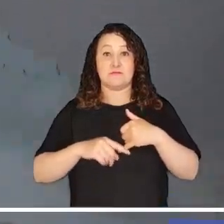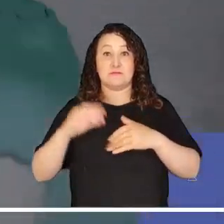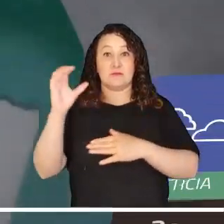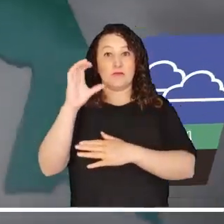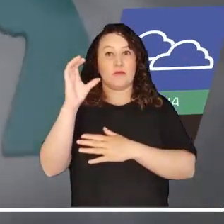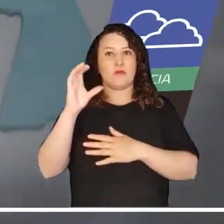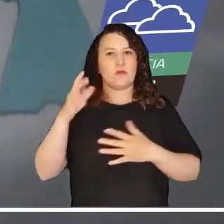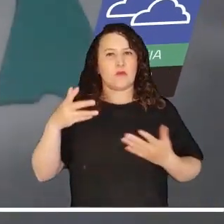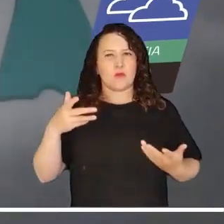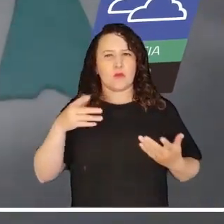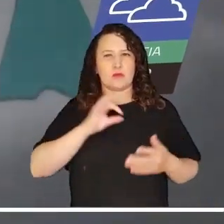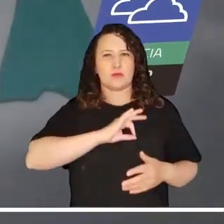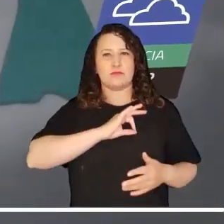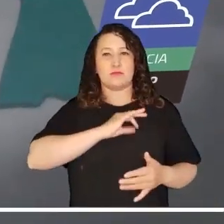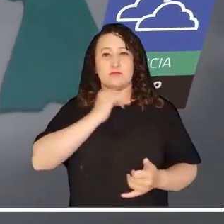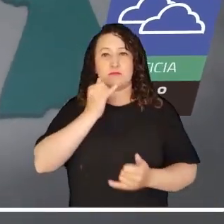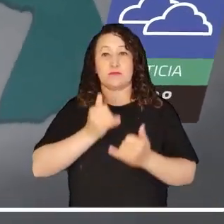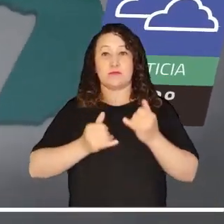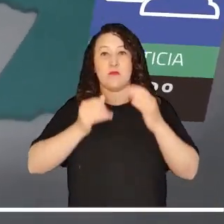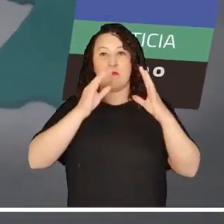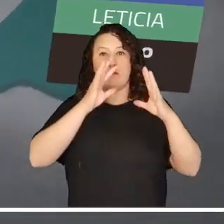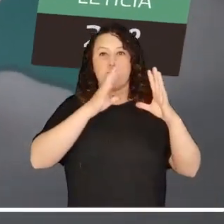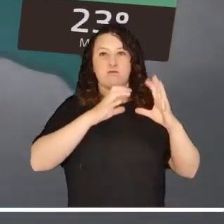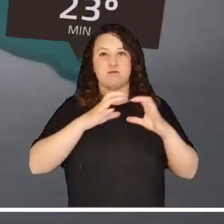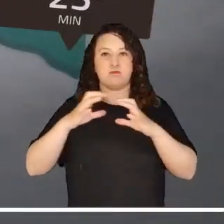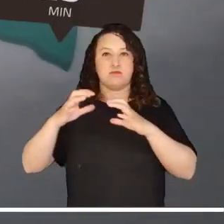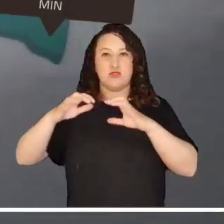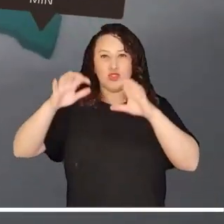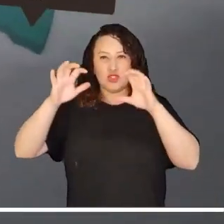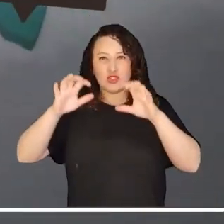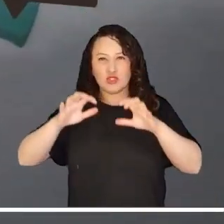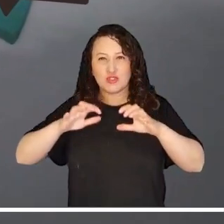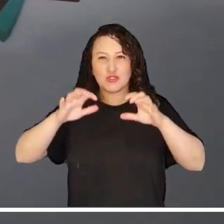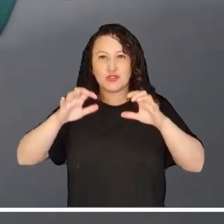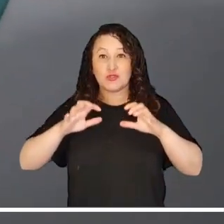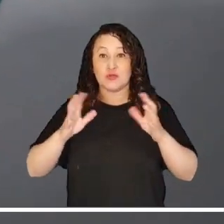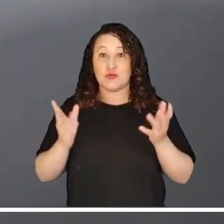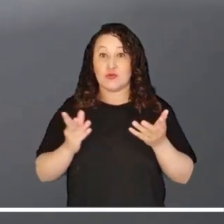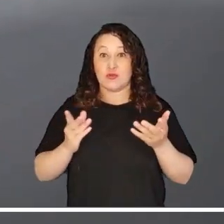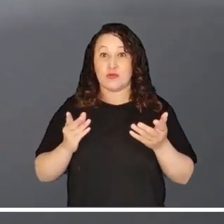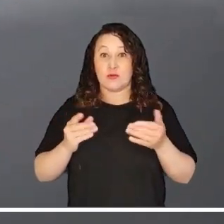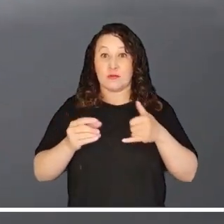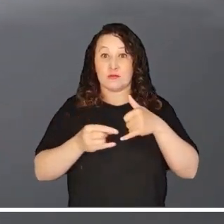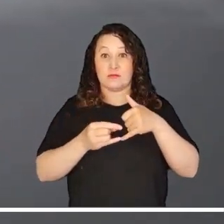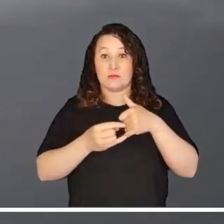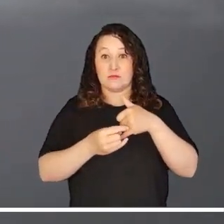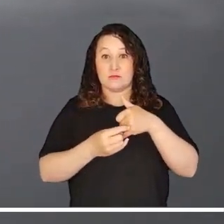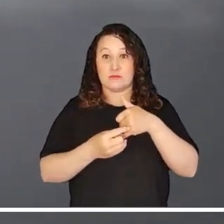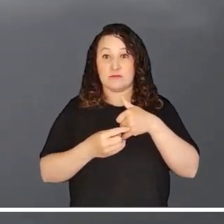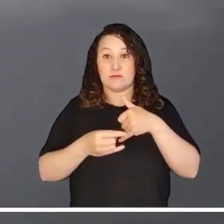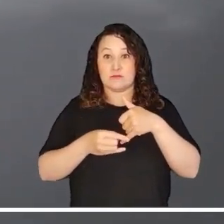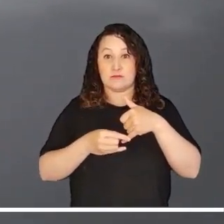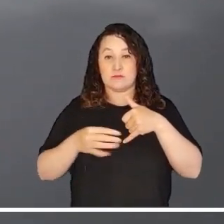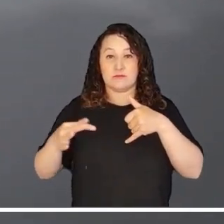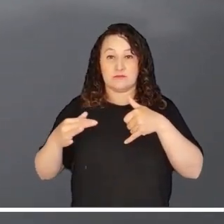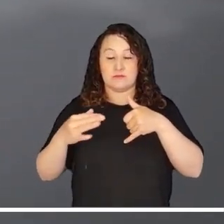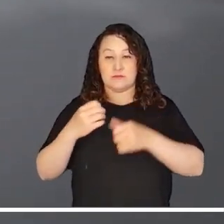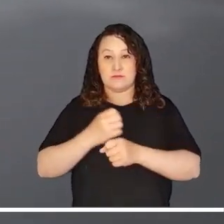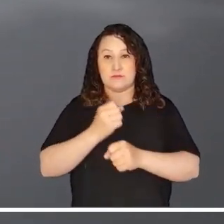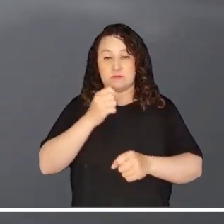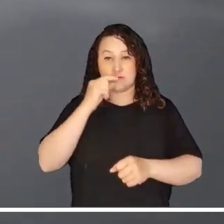La Amazonía colombiana finaliza el sábado con abundante nubosidad e importantes aguaceros en Guainía, Baupés y